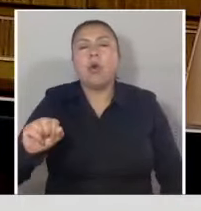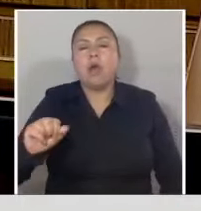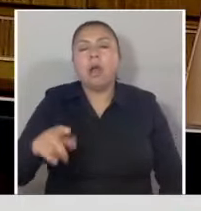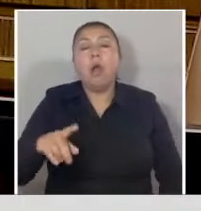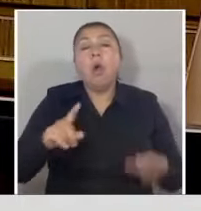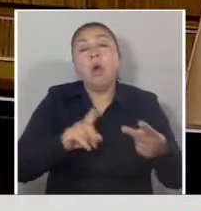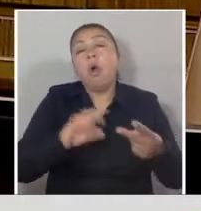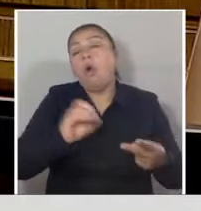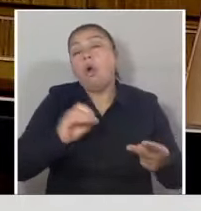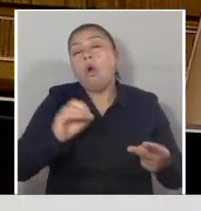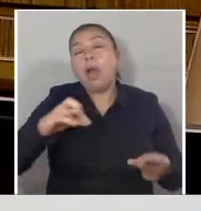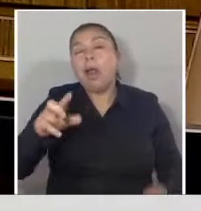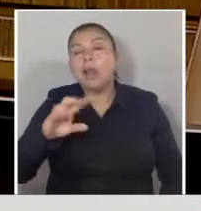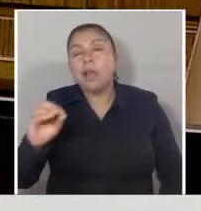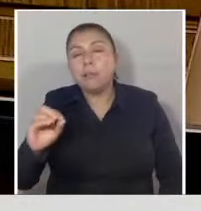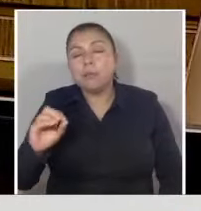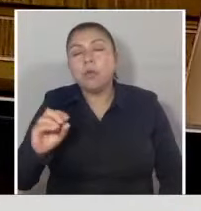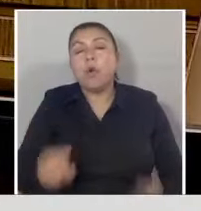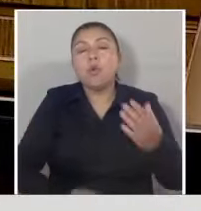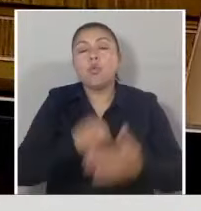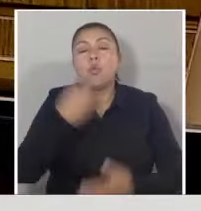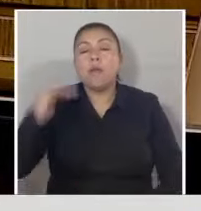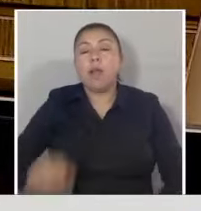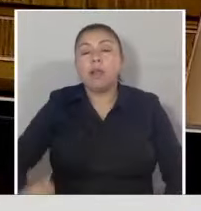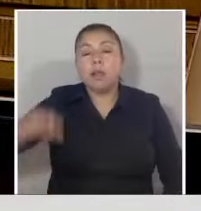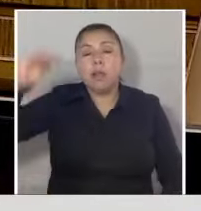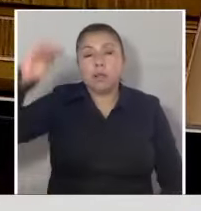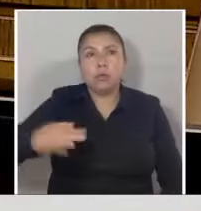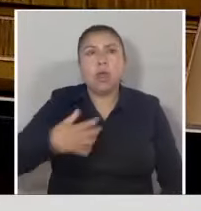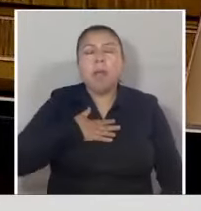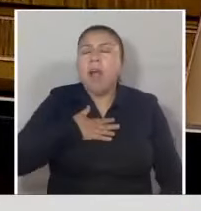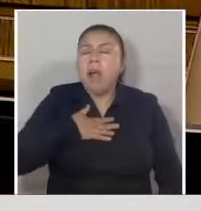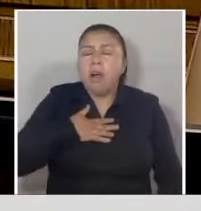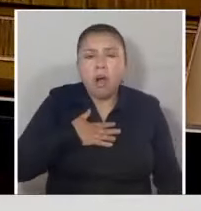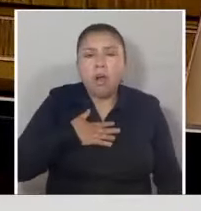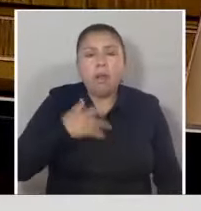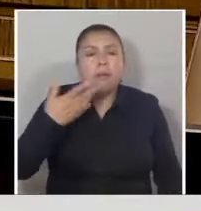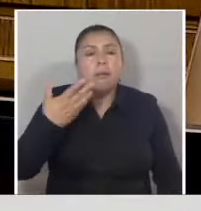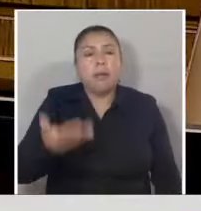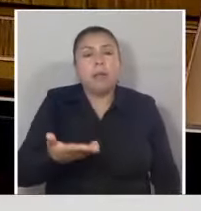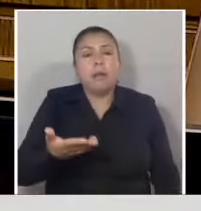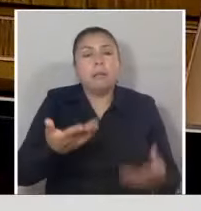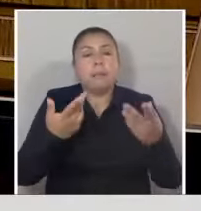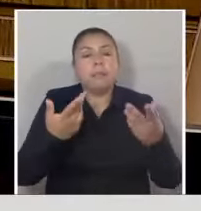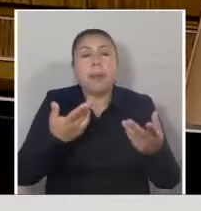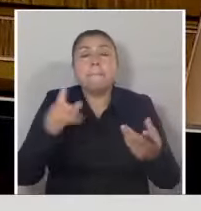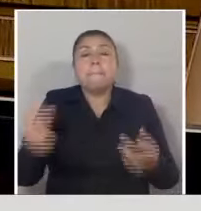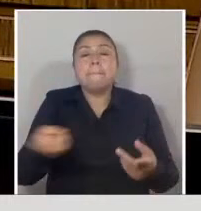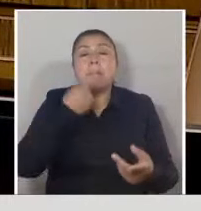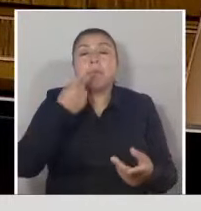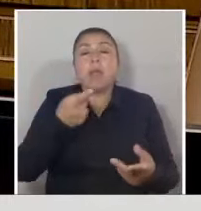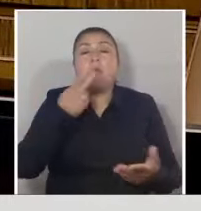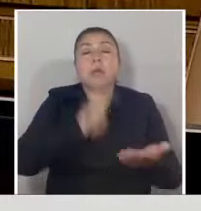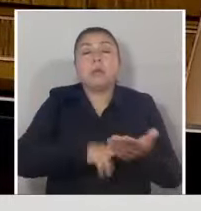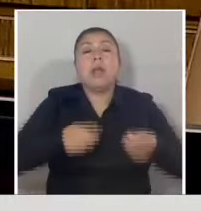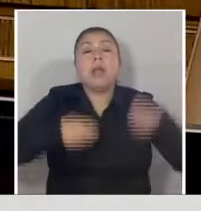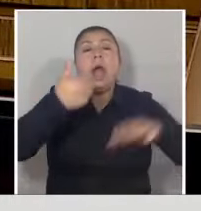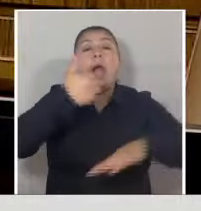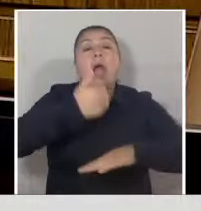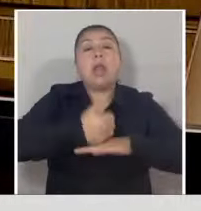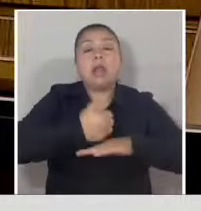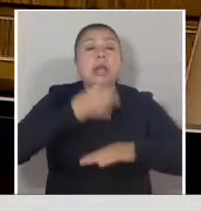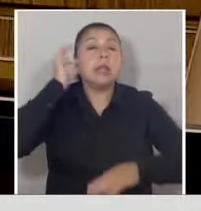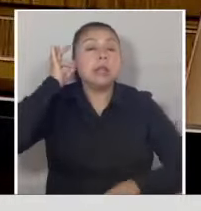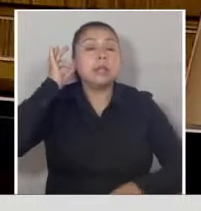de verdad que me causa espanto saber que esto va a pasar y quisiera usar este espacio primero para solicitar que se oficie a la alcaldesa de Viña del Mar, la señora